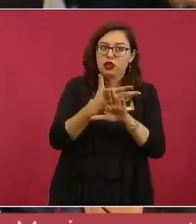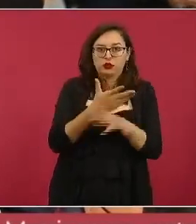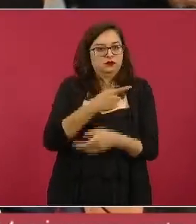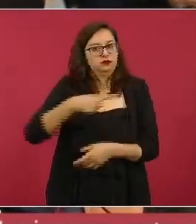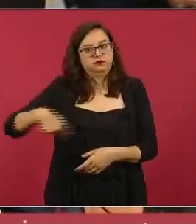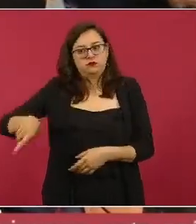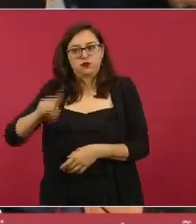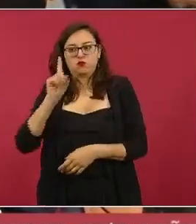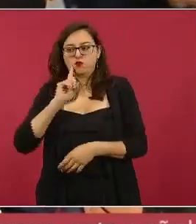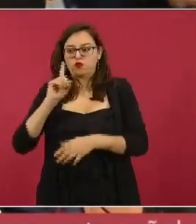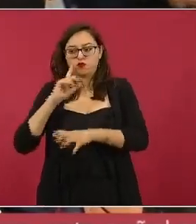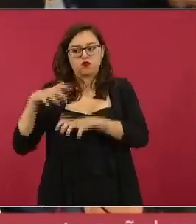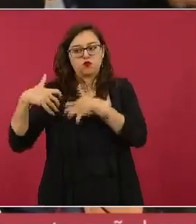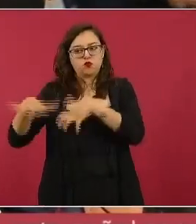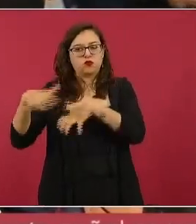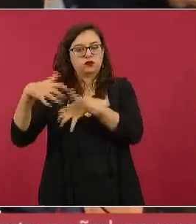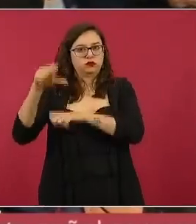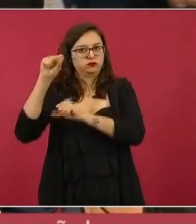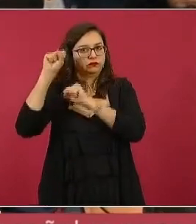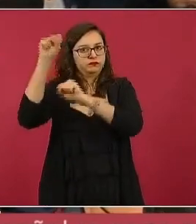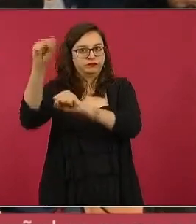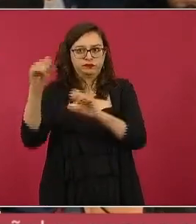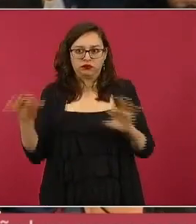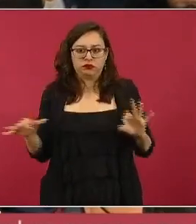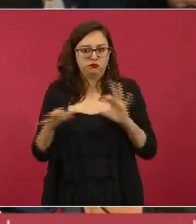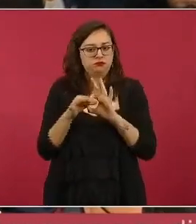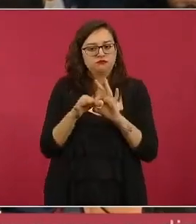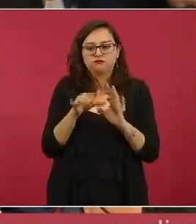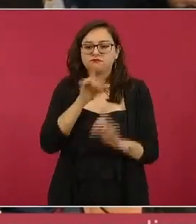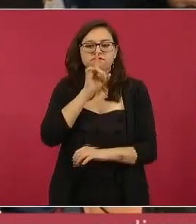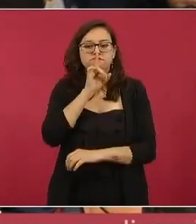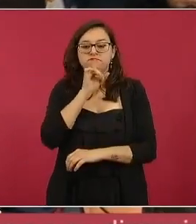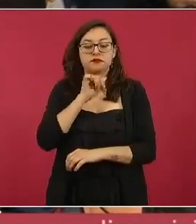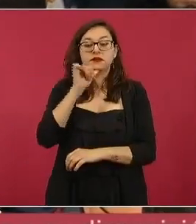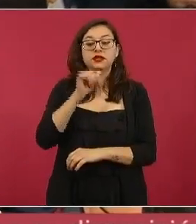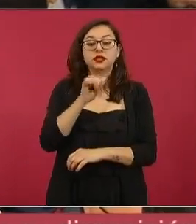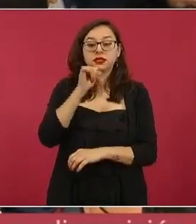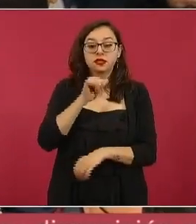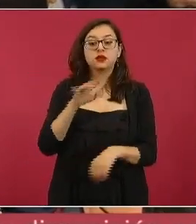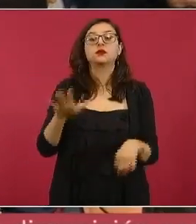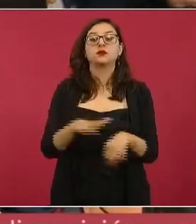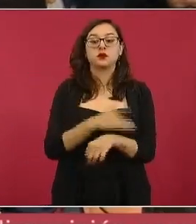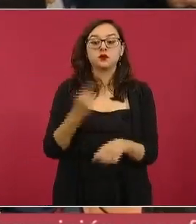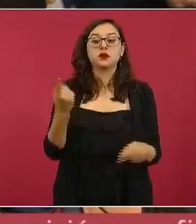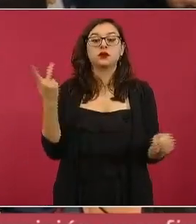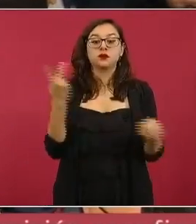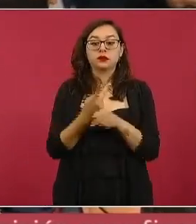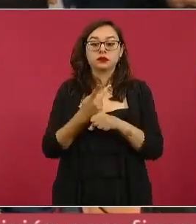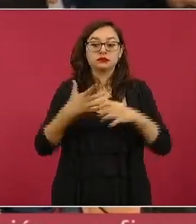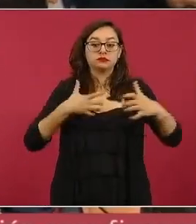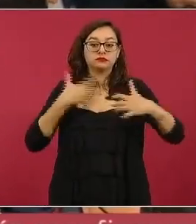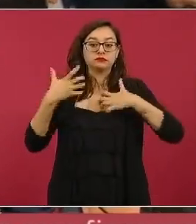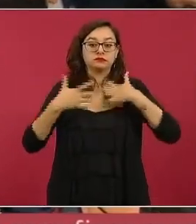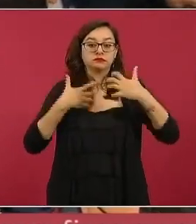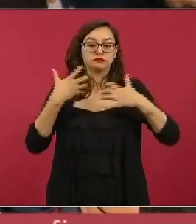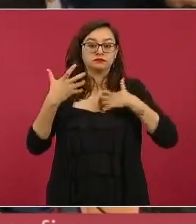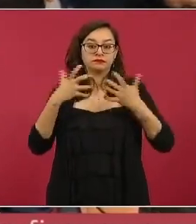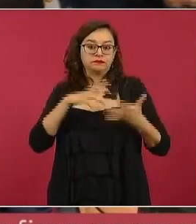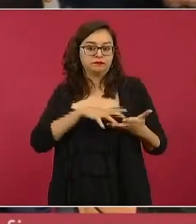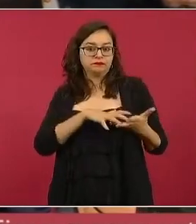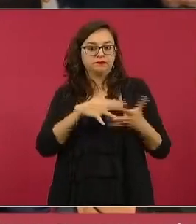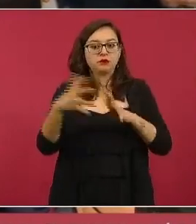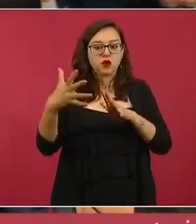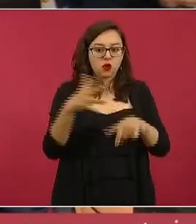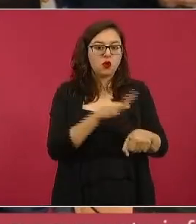mujeres en las calles para pedir que terminen los feminicidios porque incluso lo que se menciona es que si de violencia se habla pues violencia son las